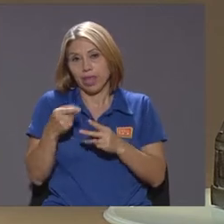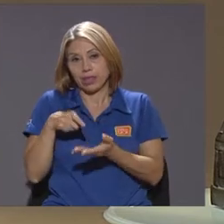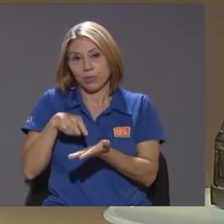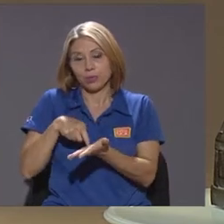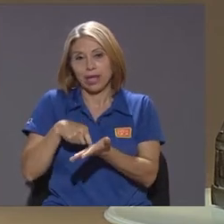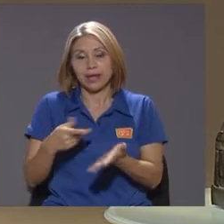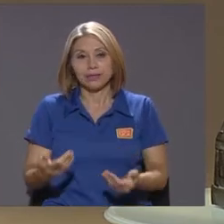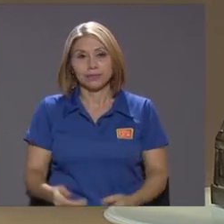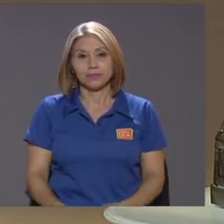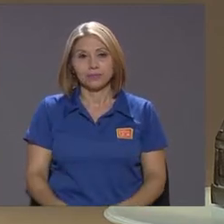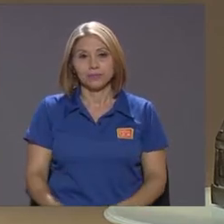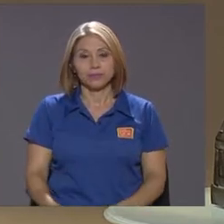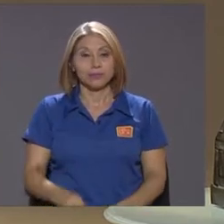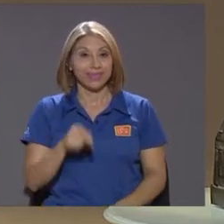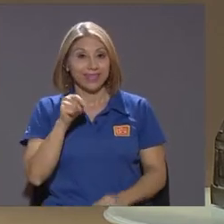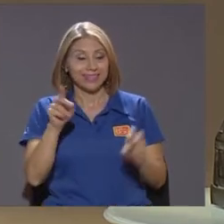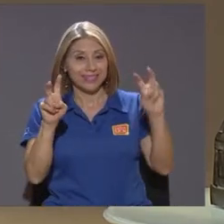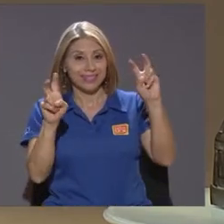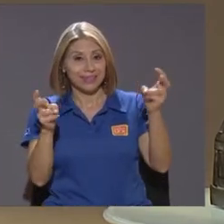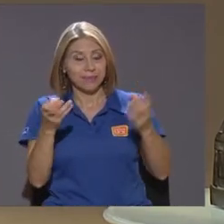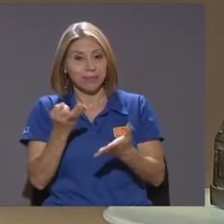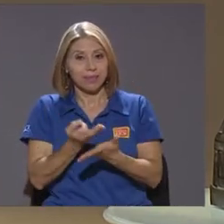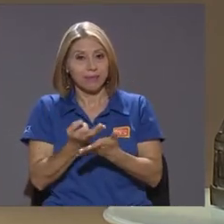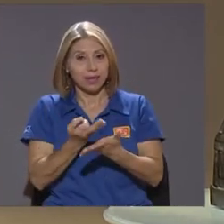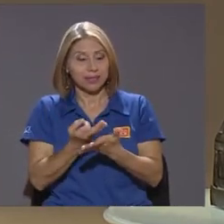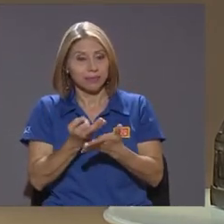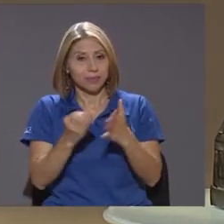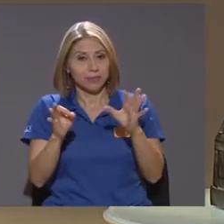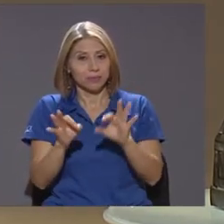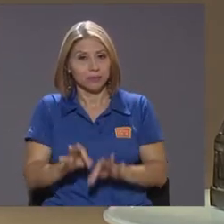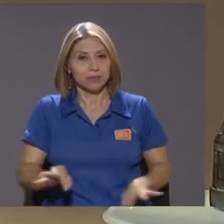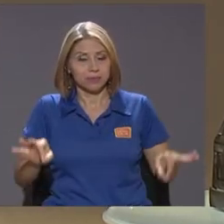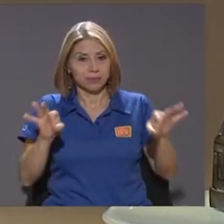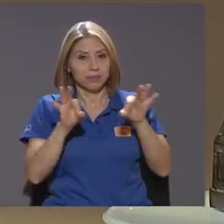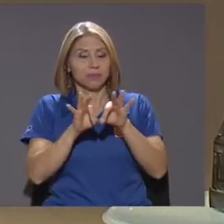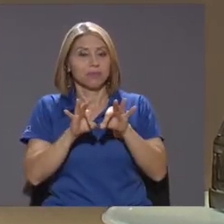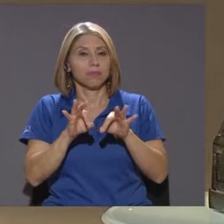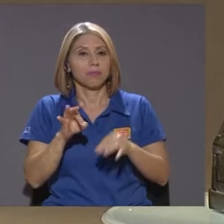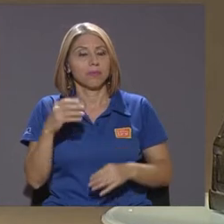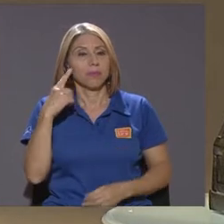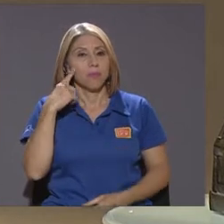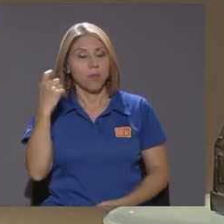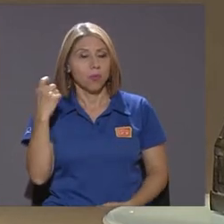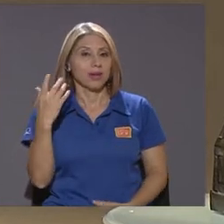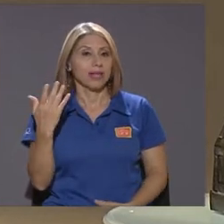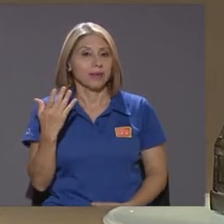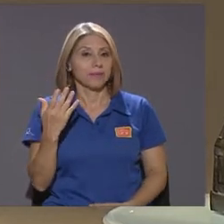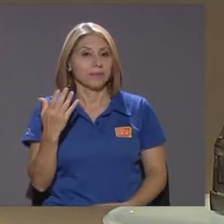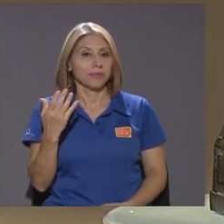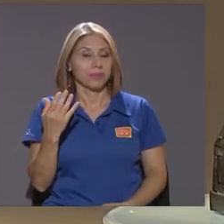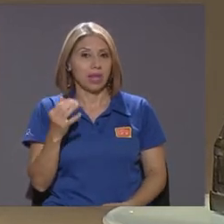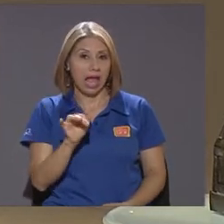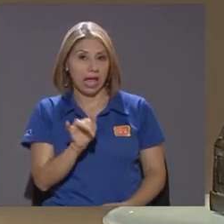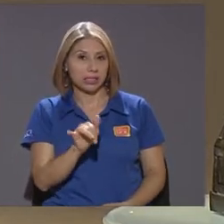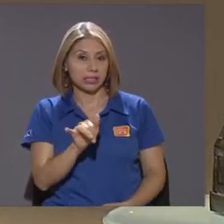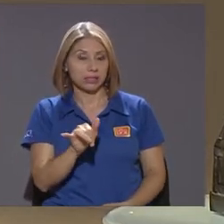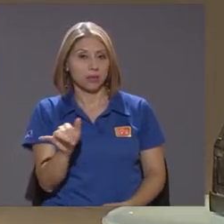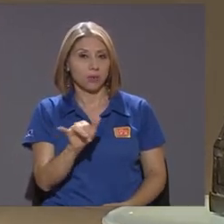y ese tema de financiamiento es importante porque así como